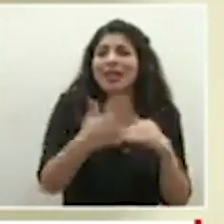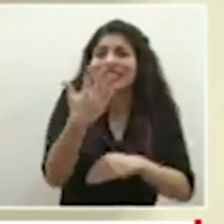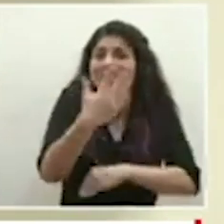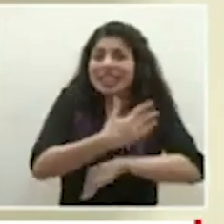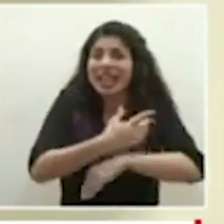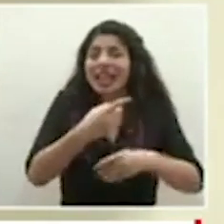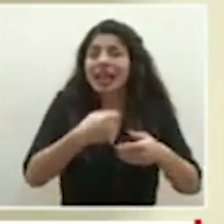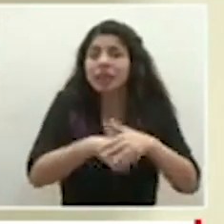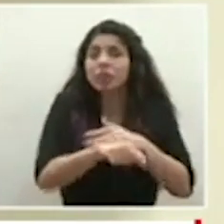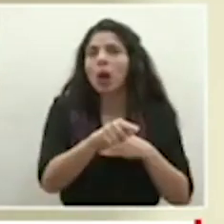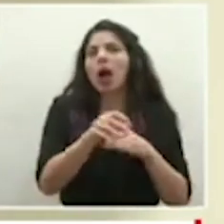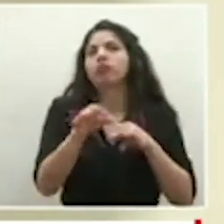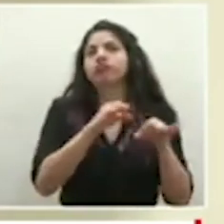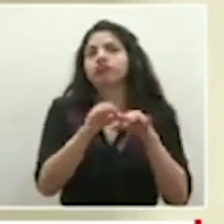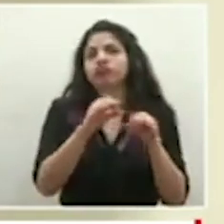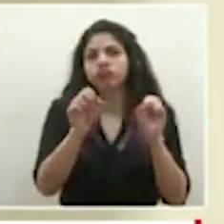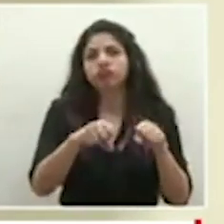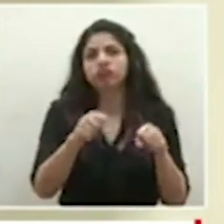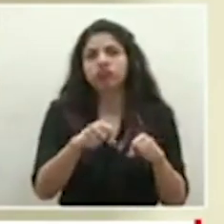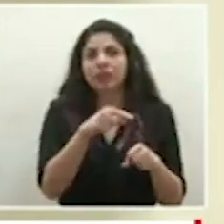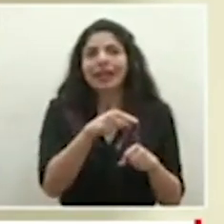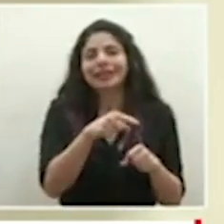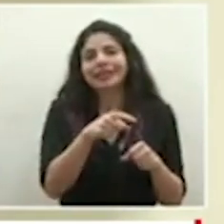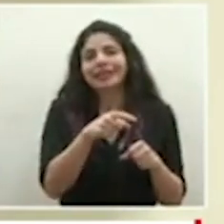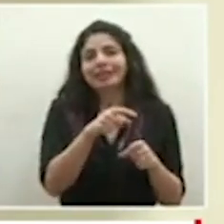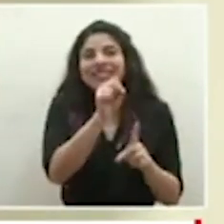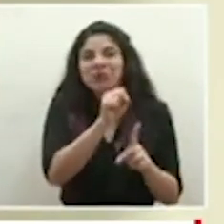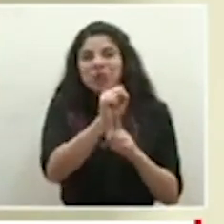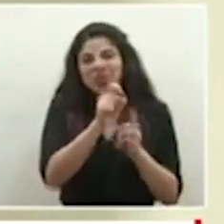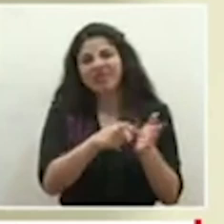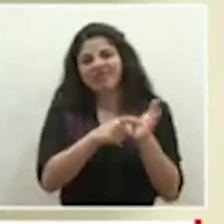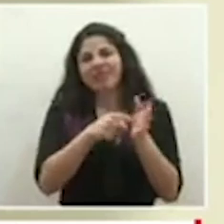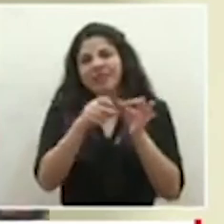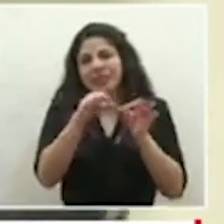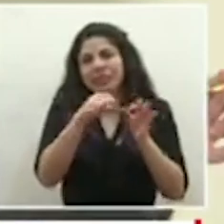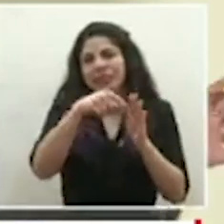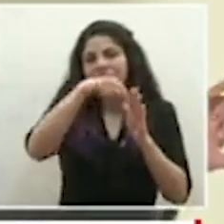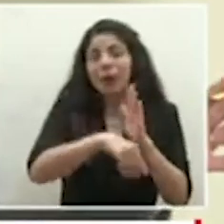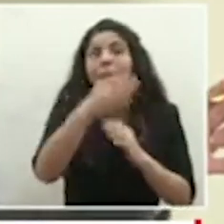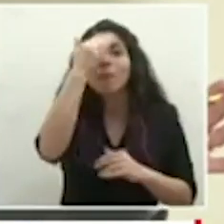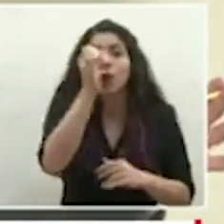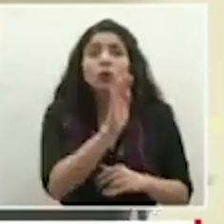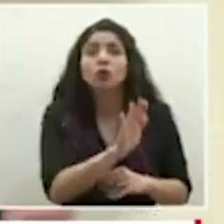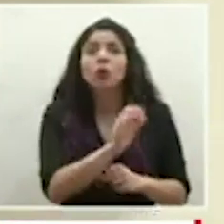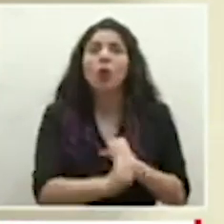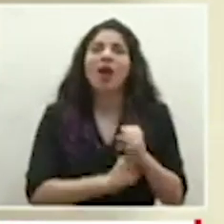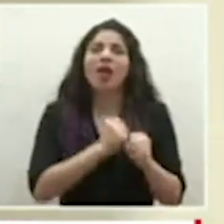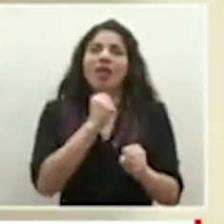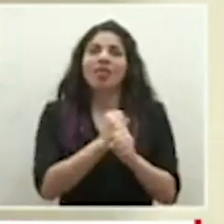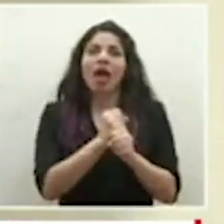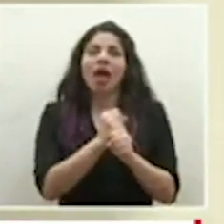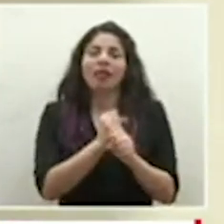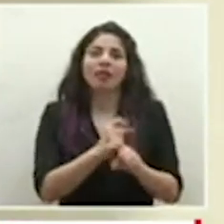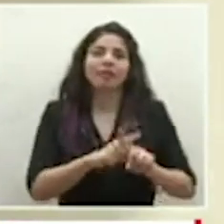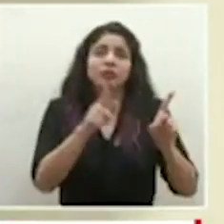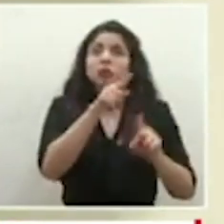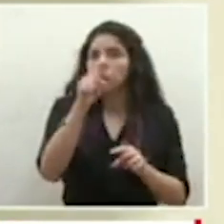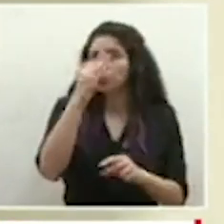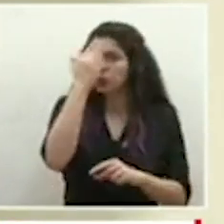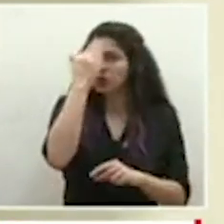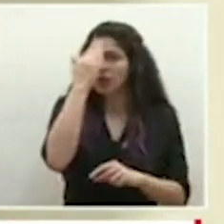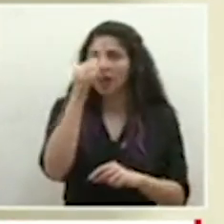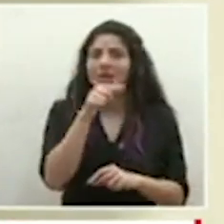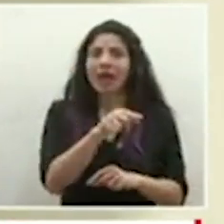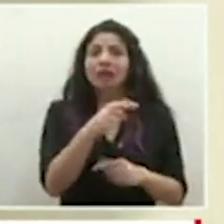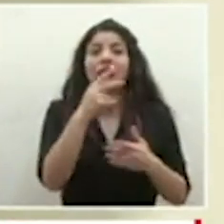días entonces obviamente pues eso ameritaba hablar un poquito más de ese caso porque ya era el rango donde nosotros manejamos que al final pues ustedes saben que eso se